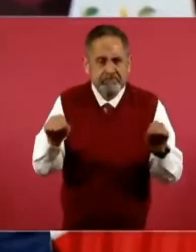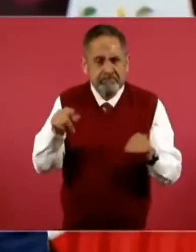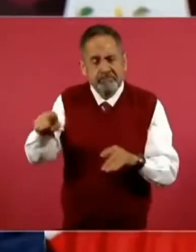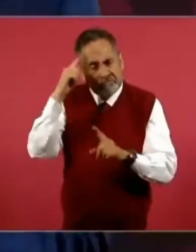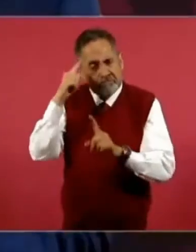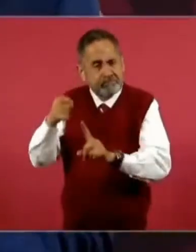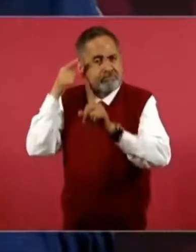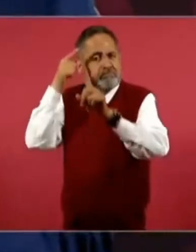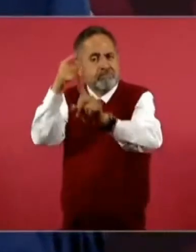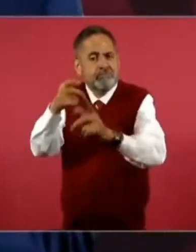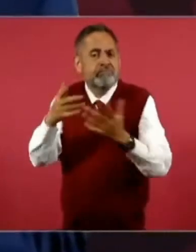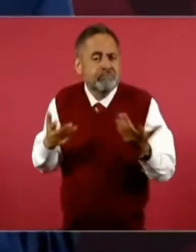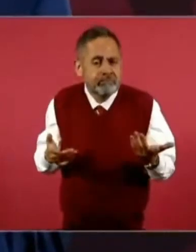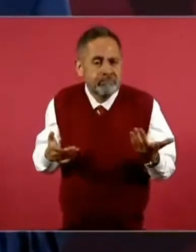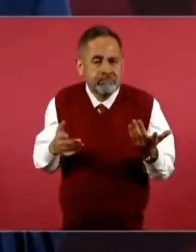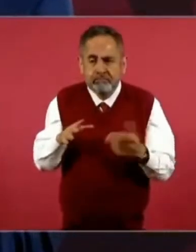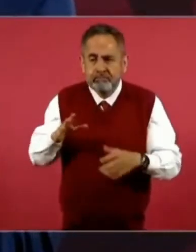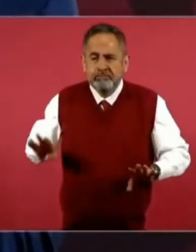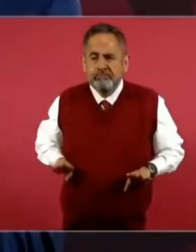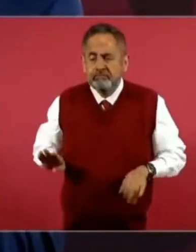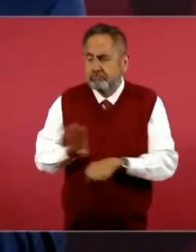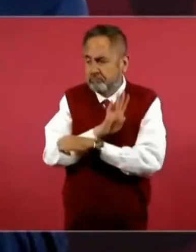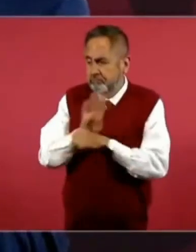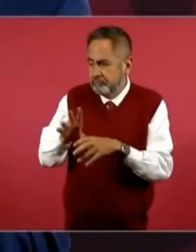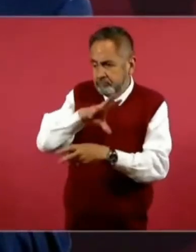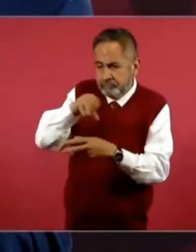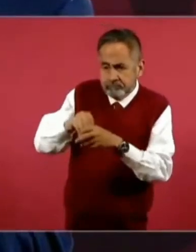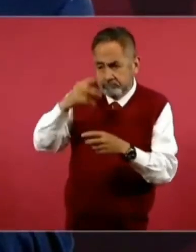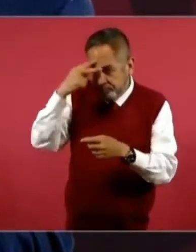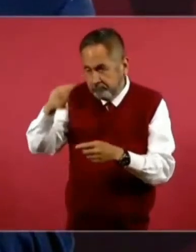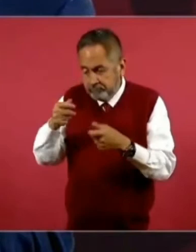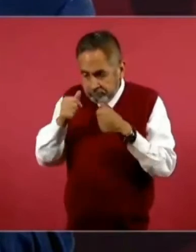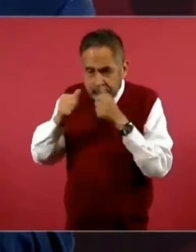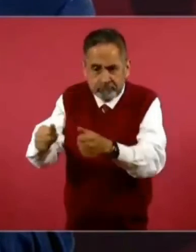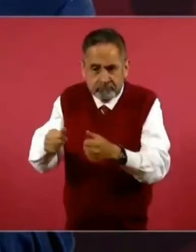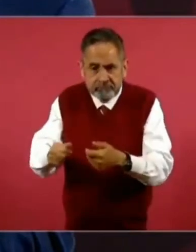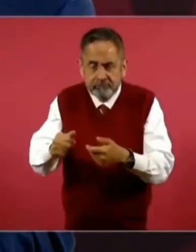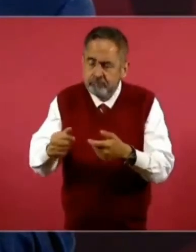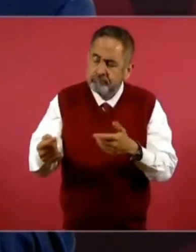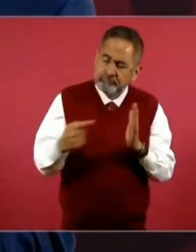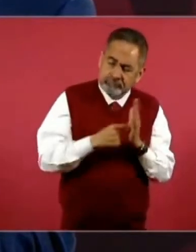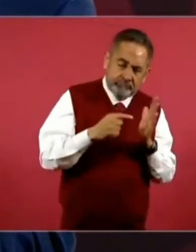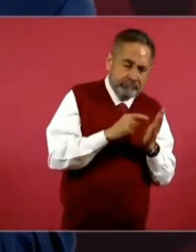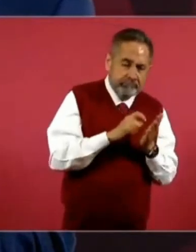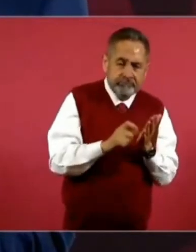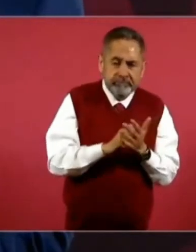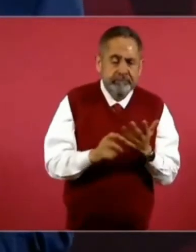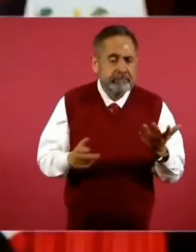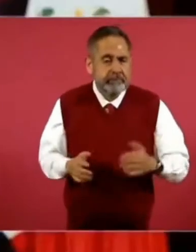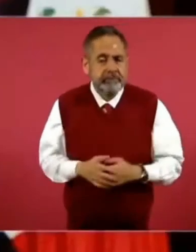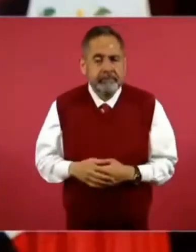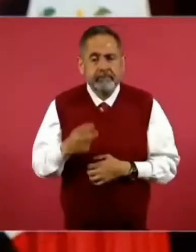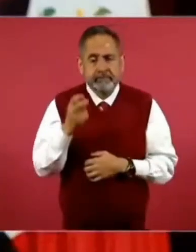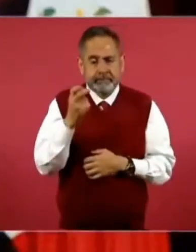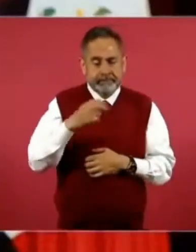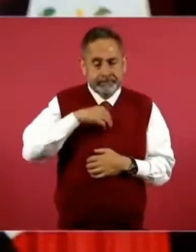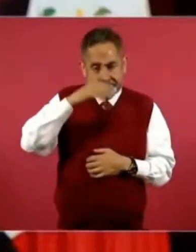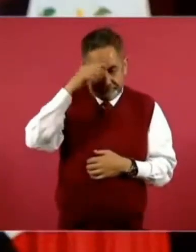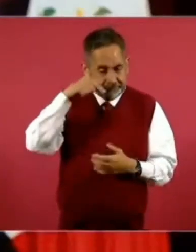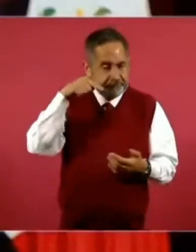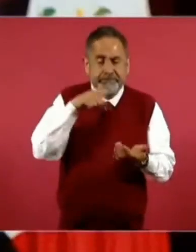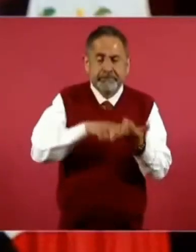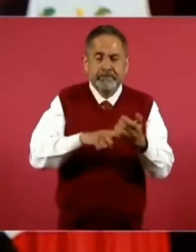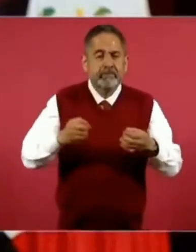el beneficio de la mayoría de los mexicanos, su esencia es la